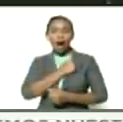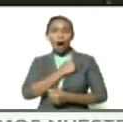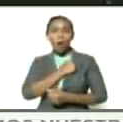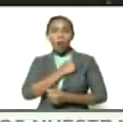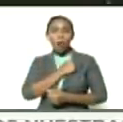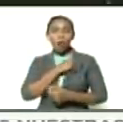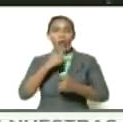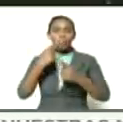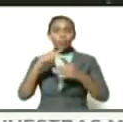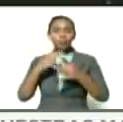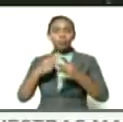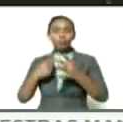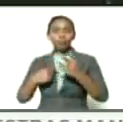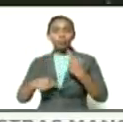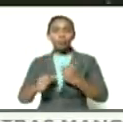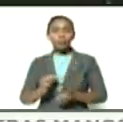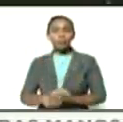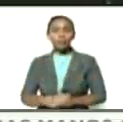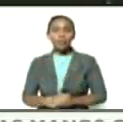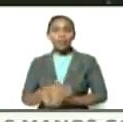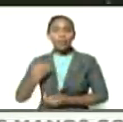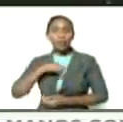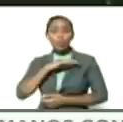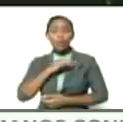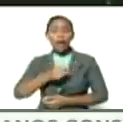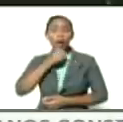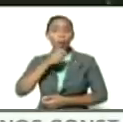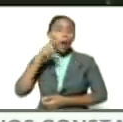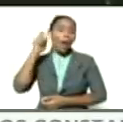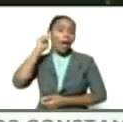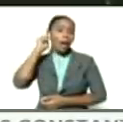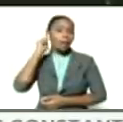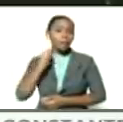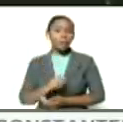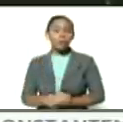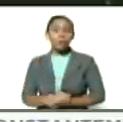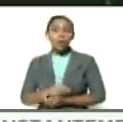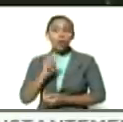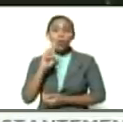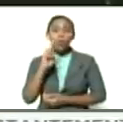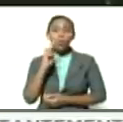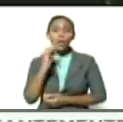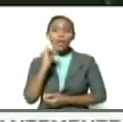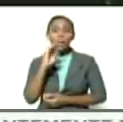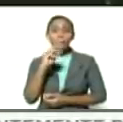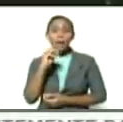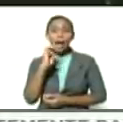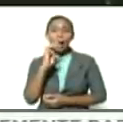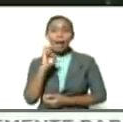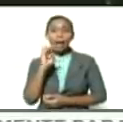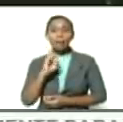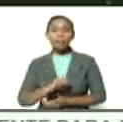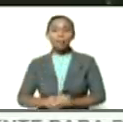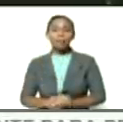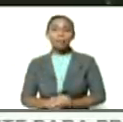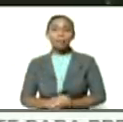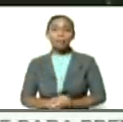Calla Urima, de nuestras abuelas, Urimare, de